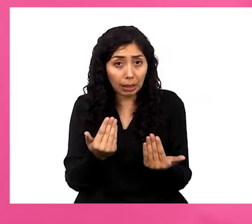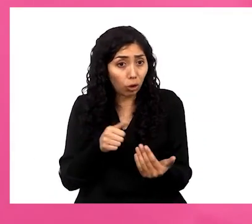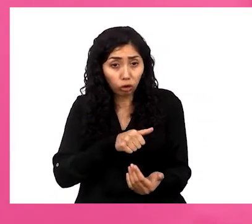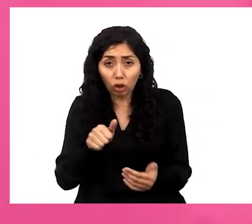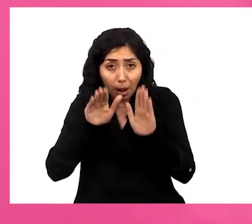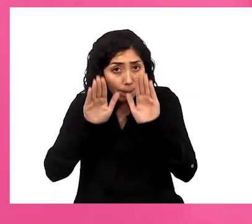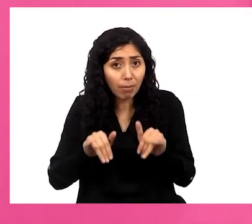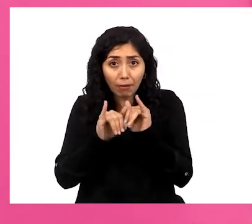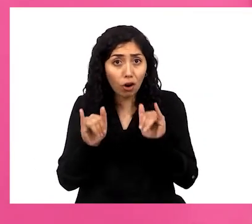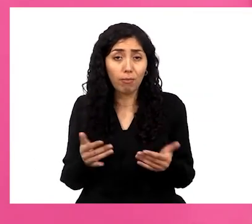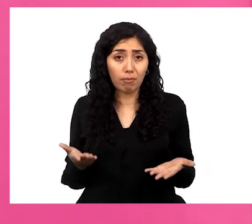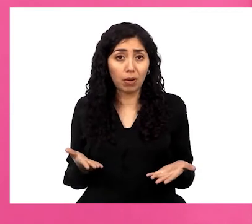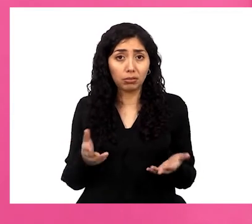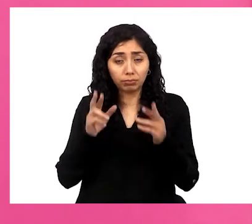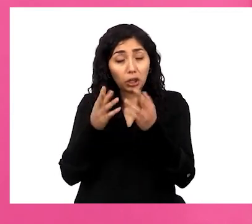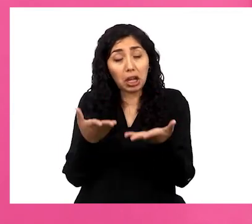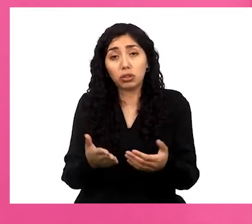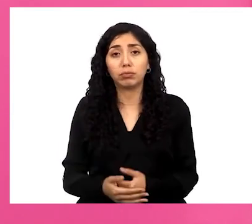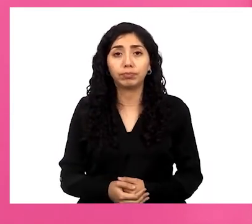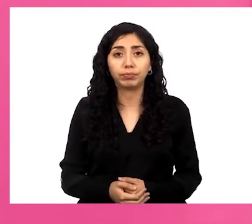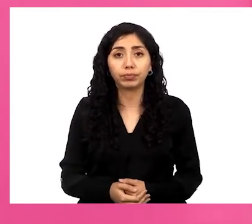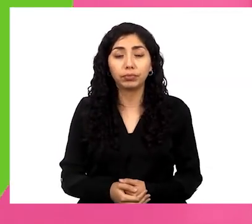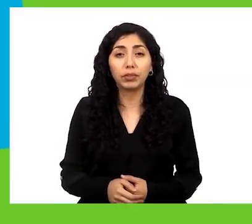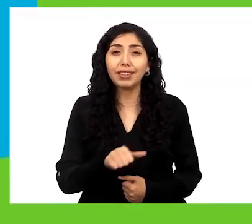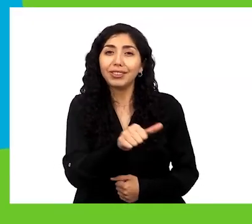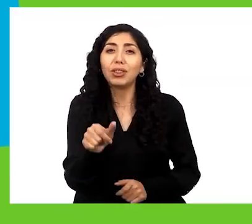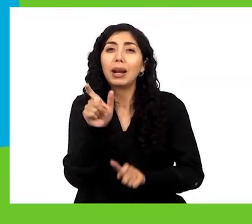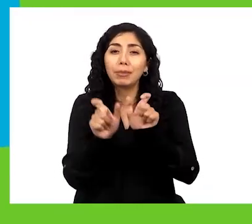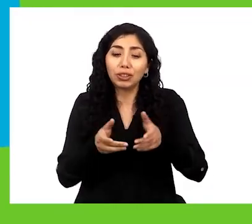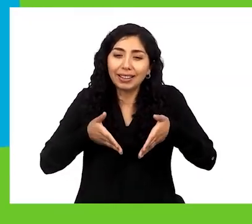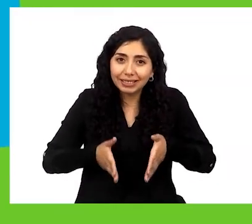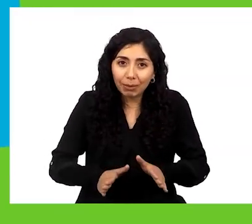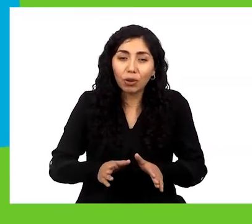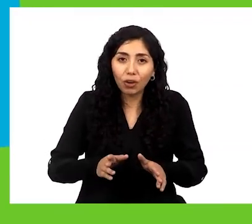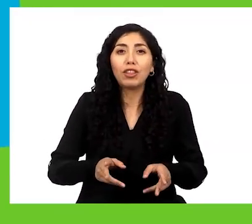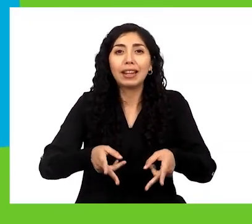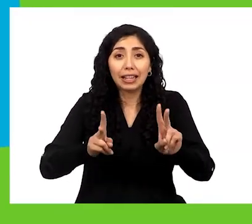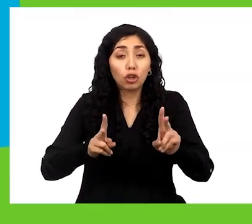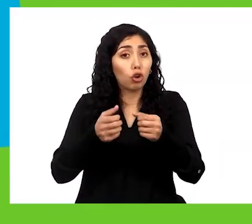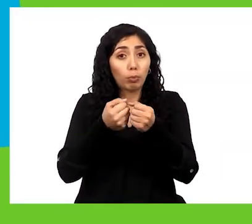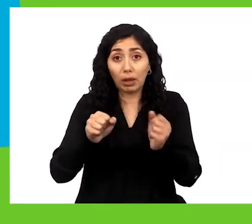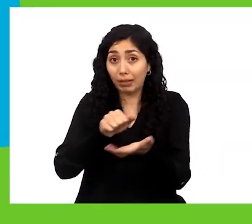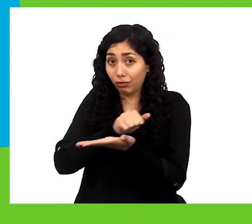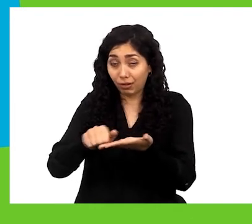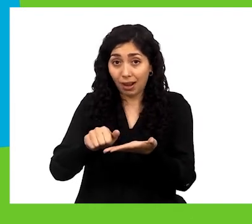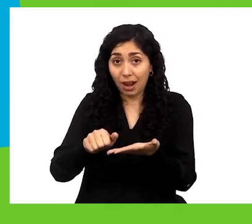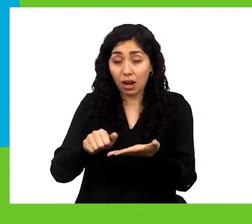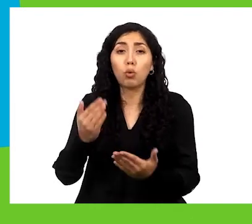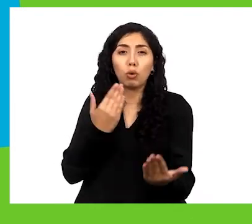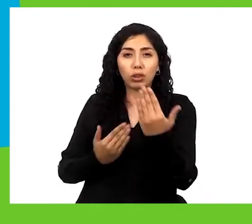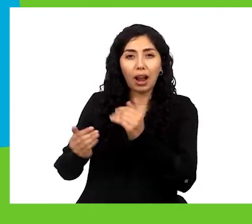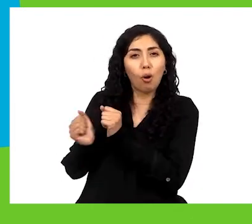merecemos todo el mismo trato. Y eso. Todas las personas nacemos con derechos que nadie nos puede quitar,